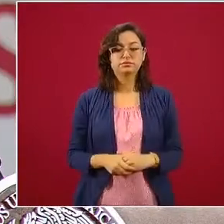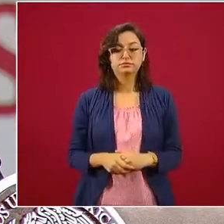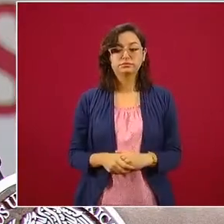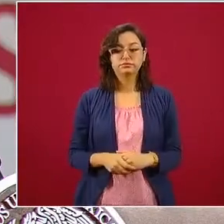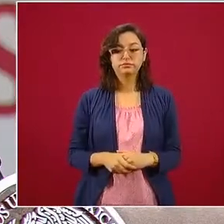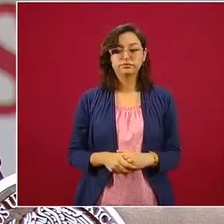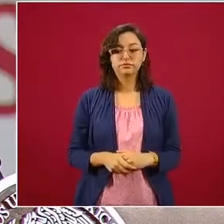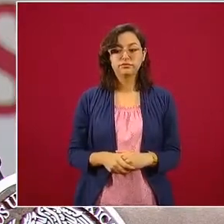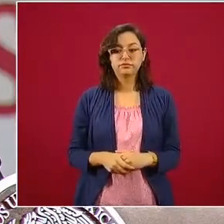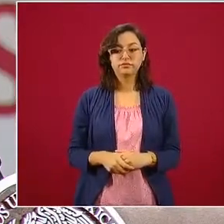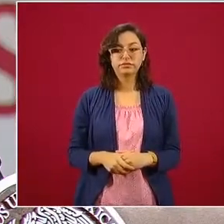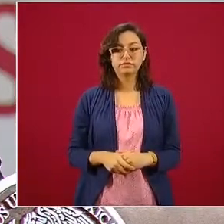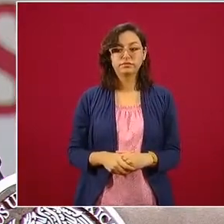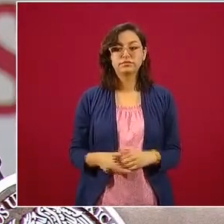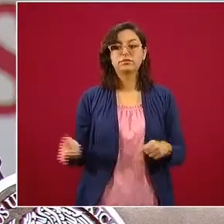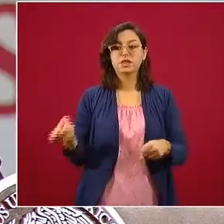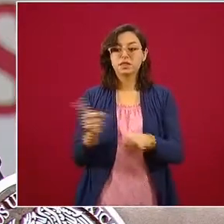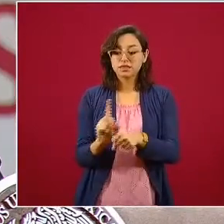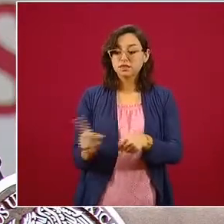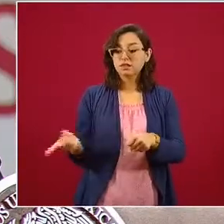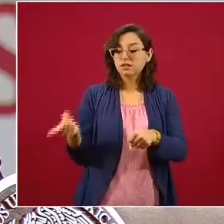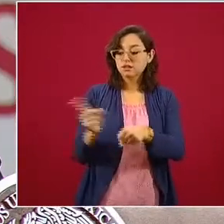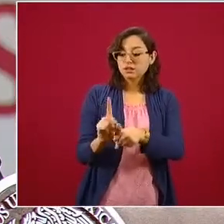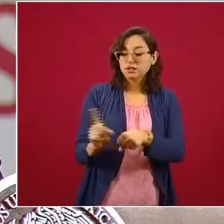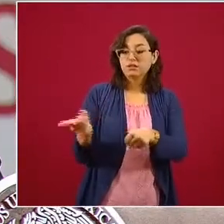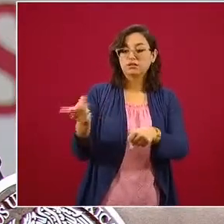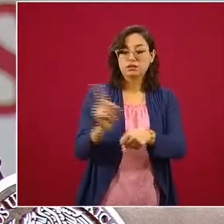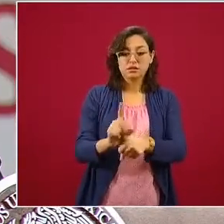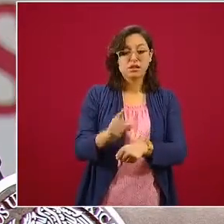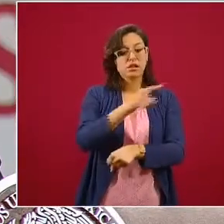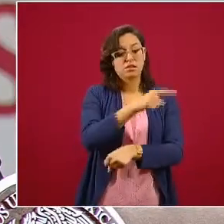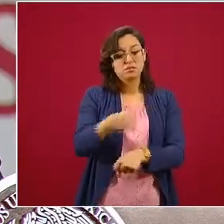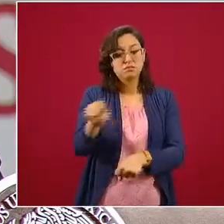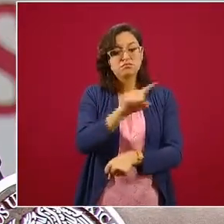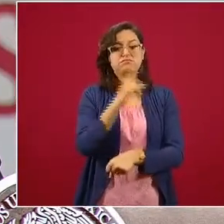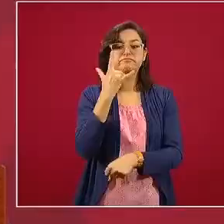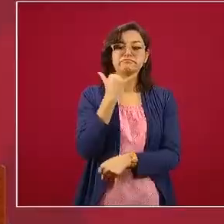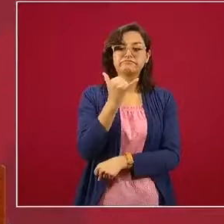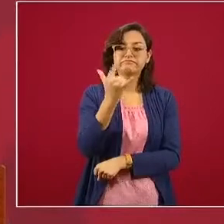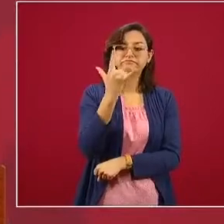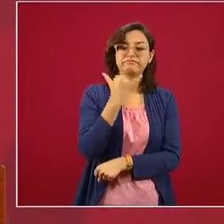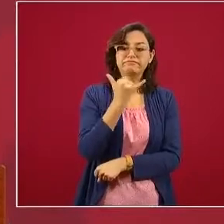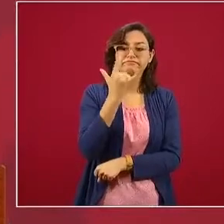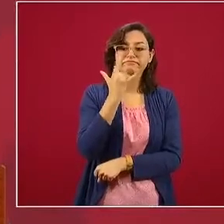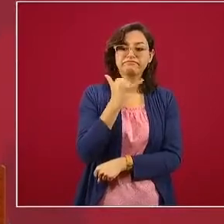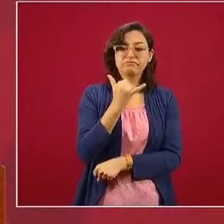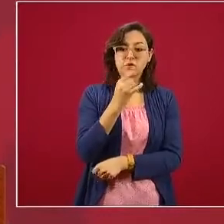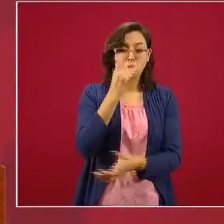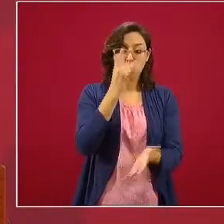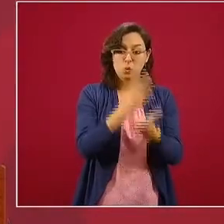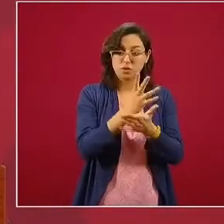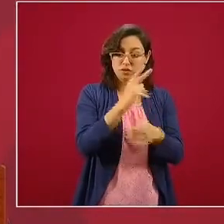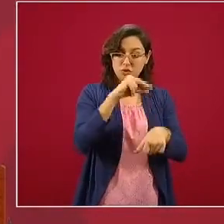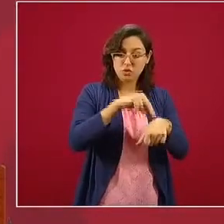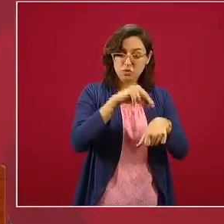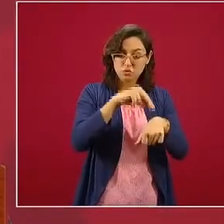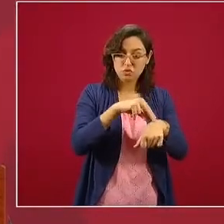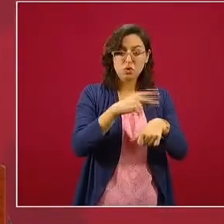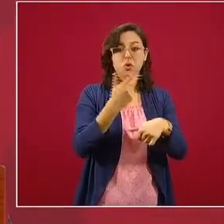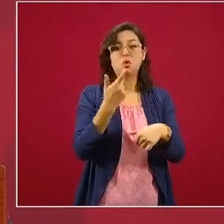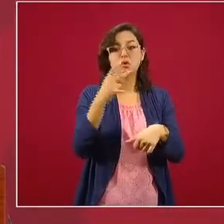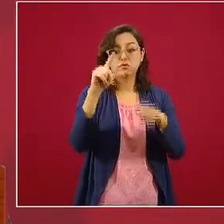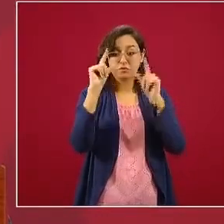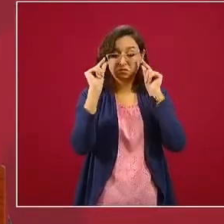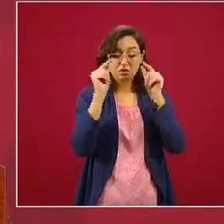trabajadores y sus familias va mucho más allá de la atención puramente médica. También